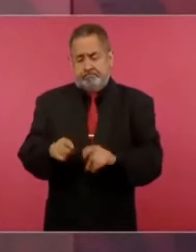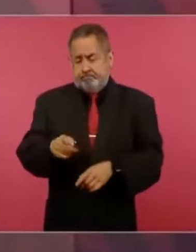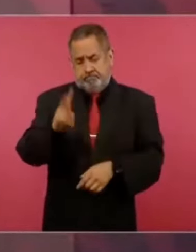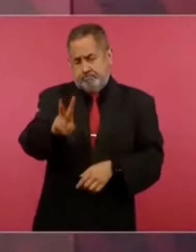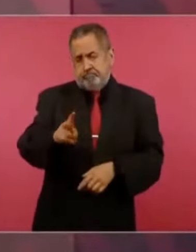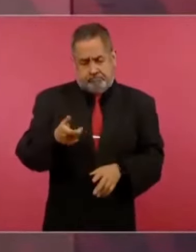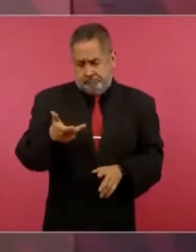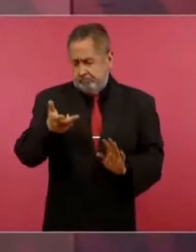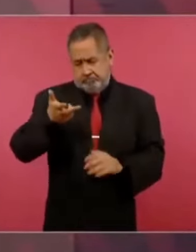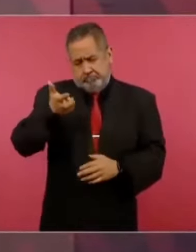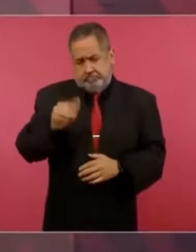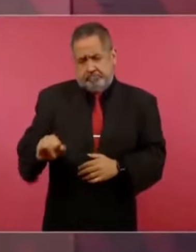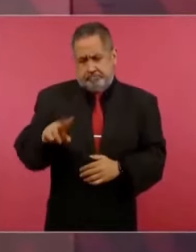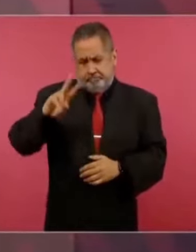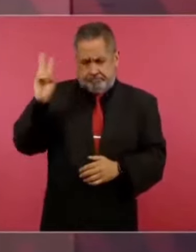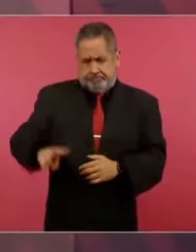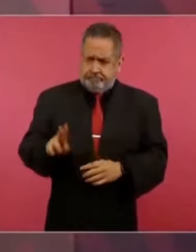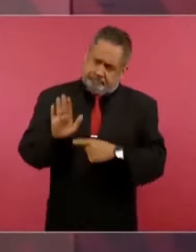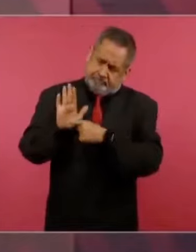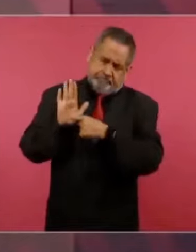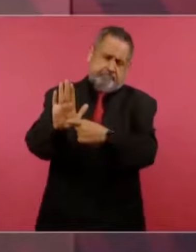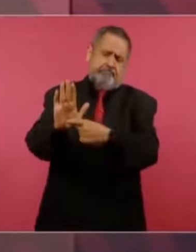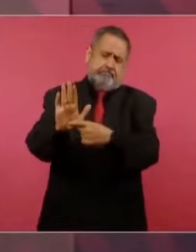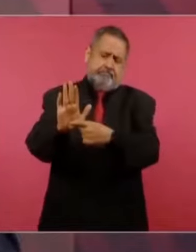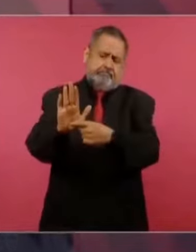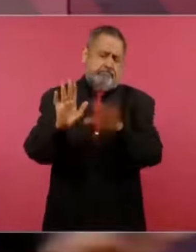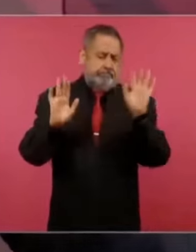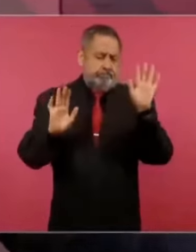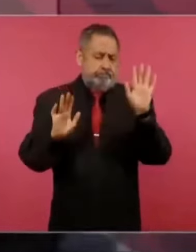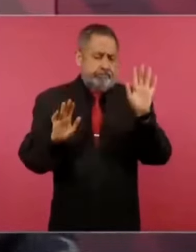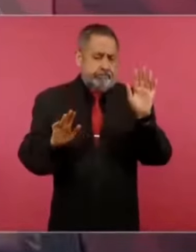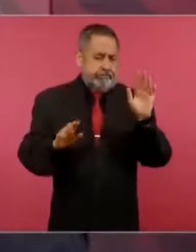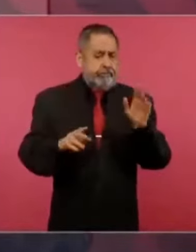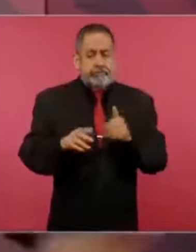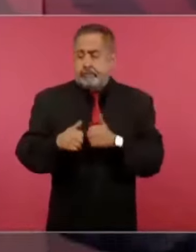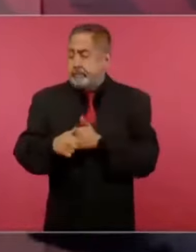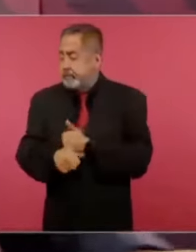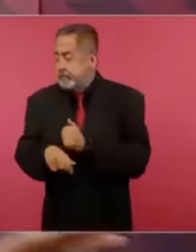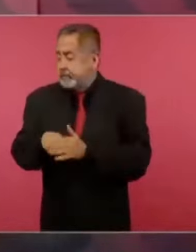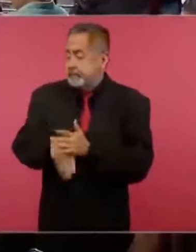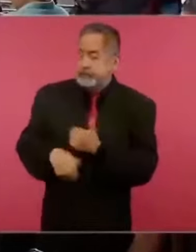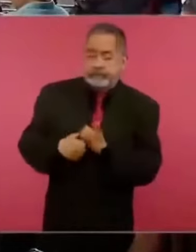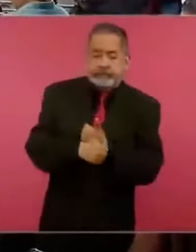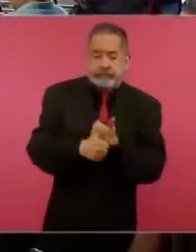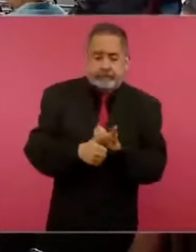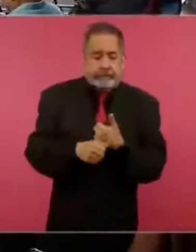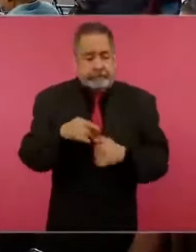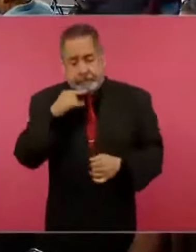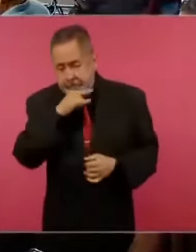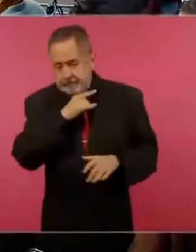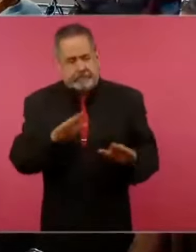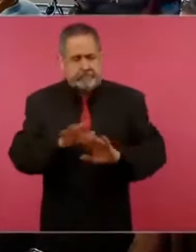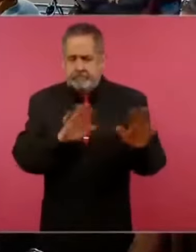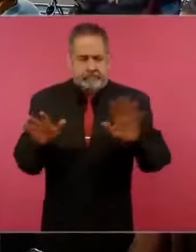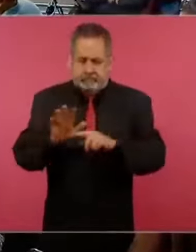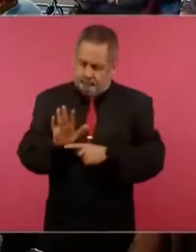por su nombre y hacer a un lado la hipocresía,